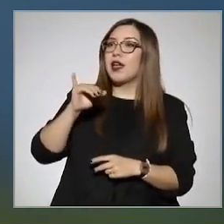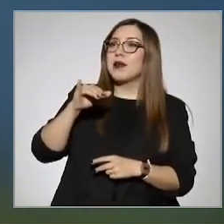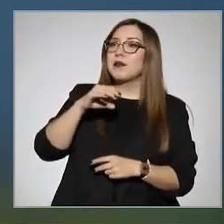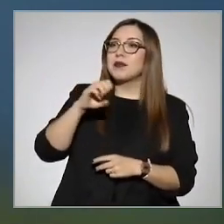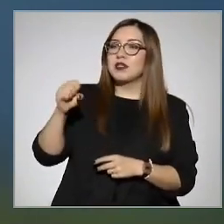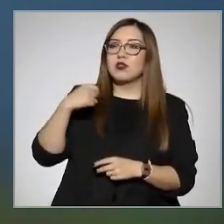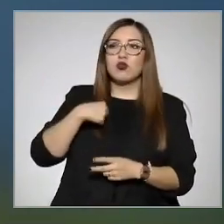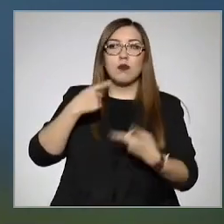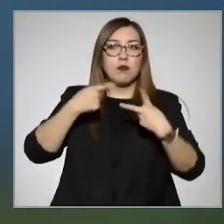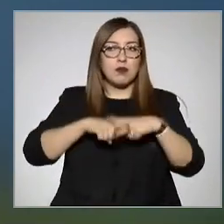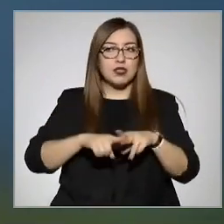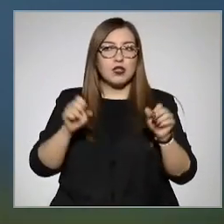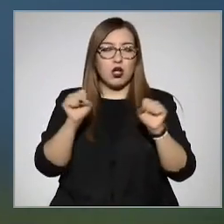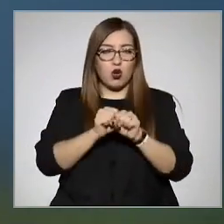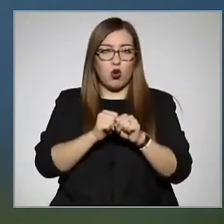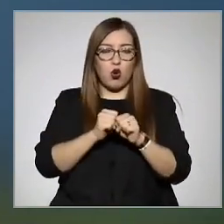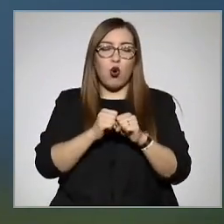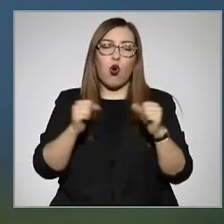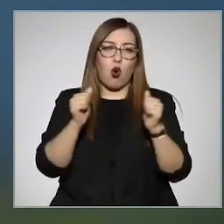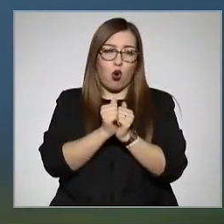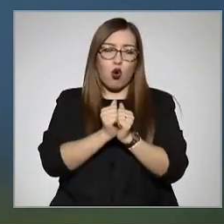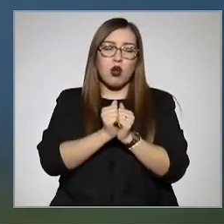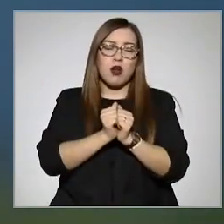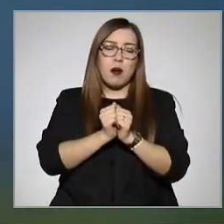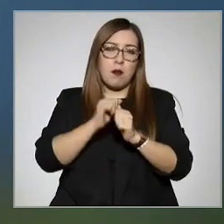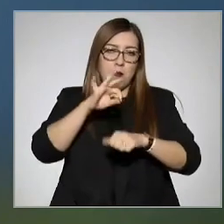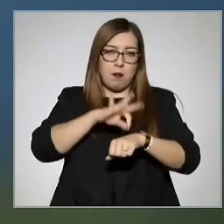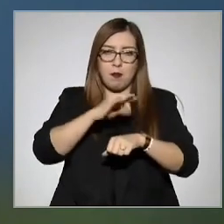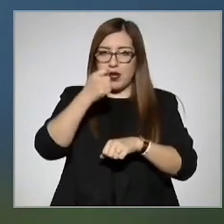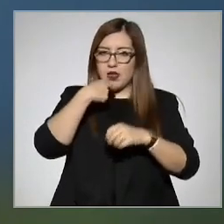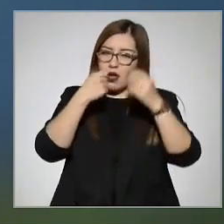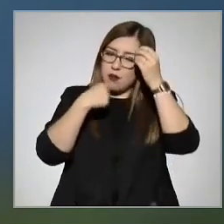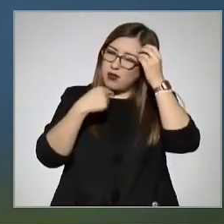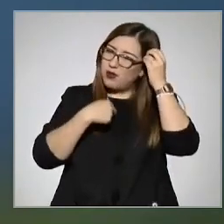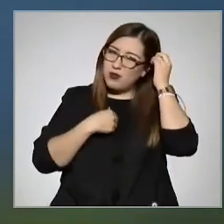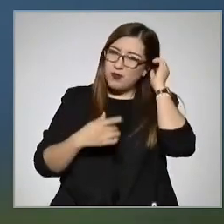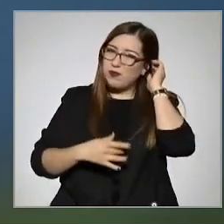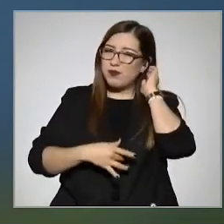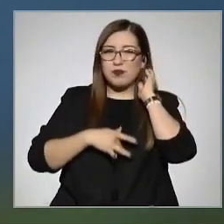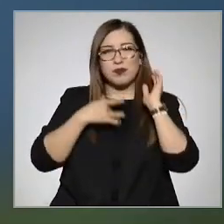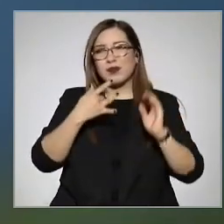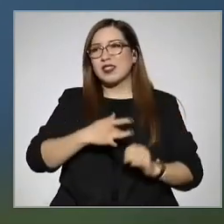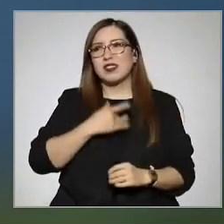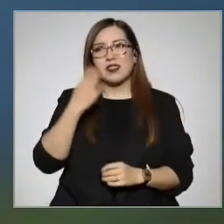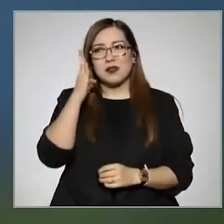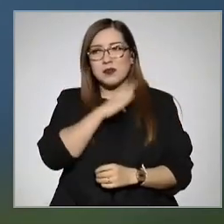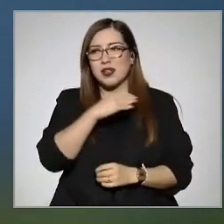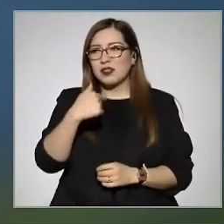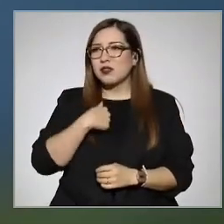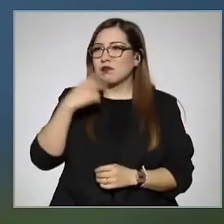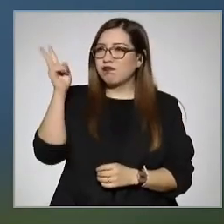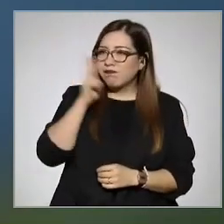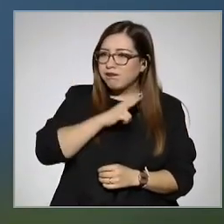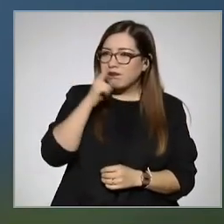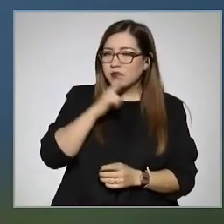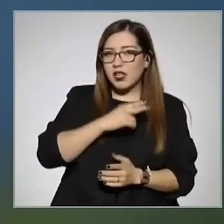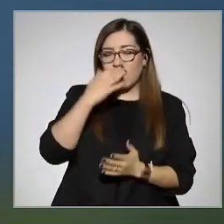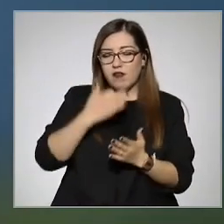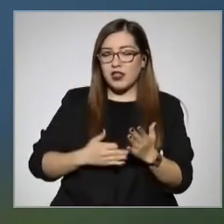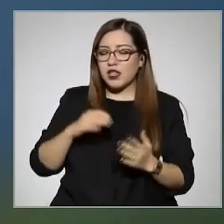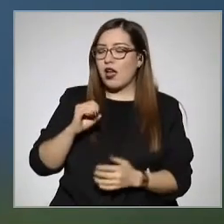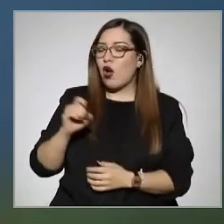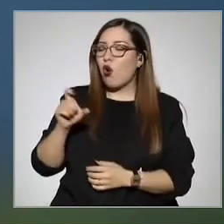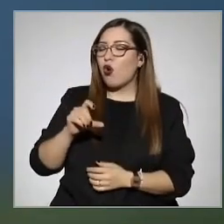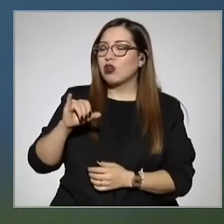vacunas, con medicamentos, pero yo no me sentía bien. Seguía con falta de oxígeno, con algunos